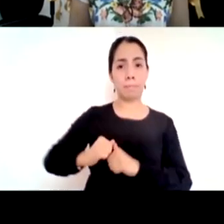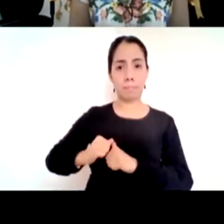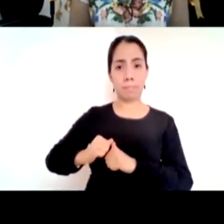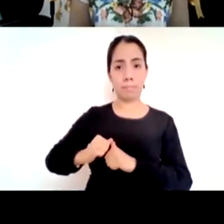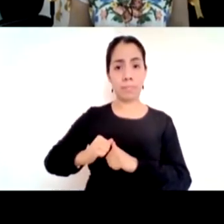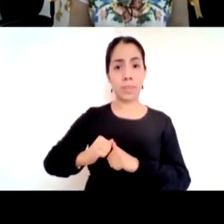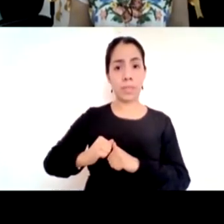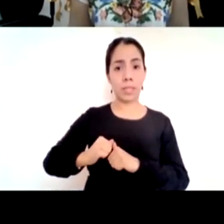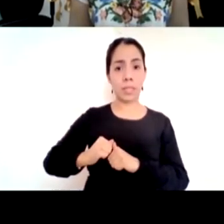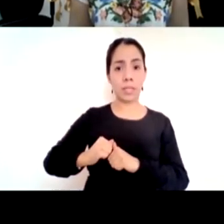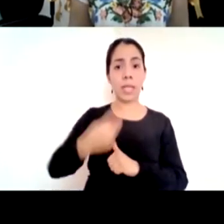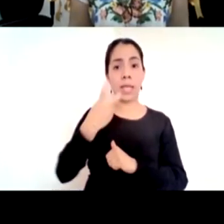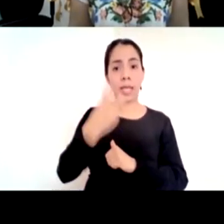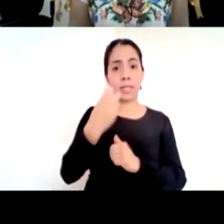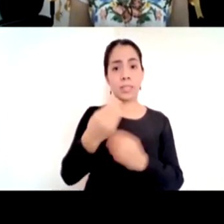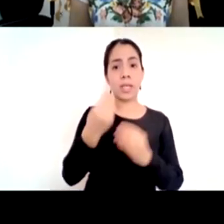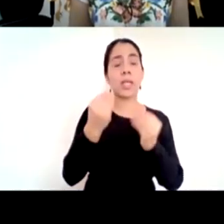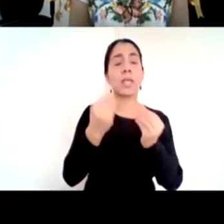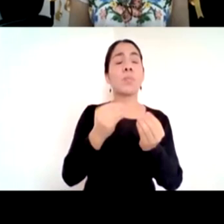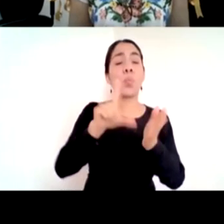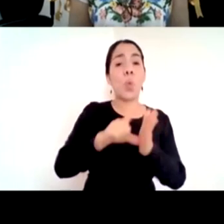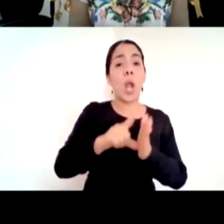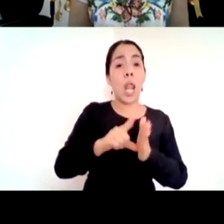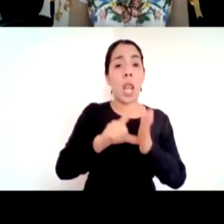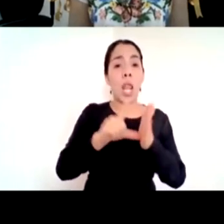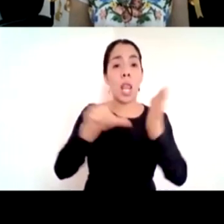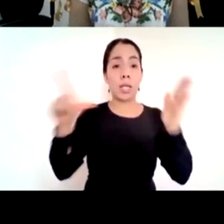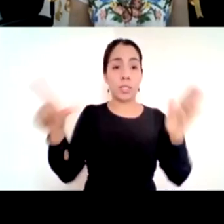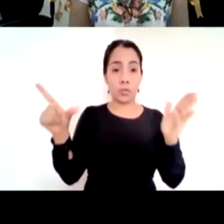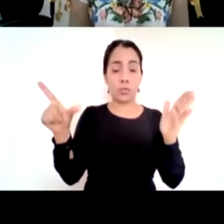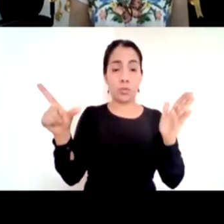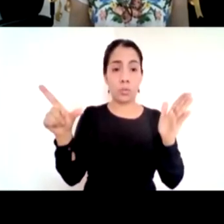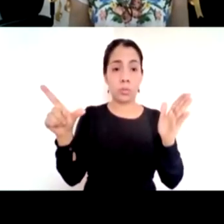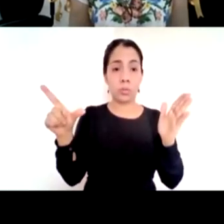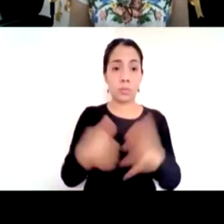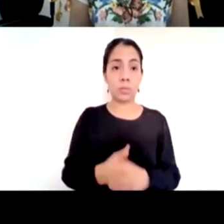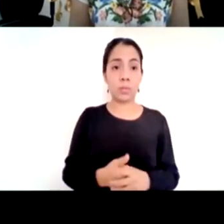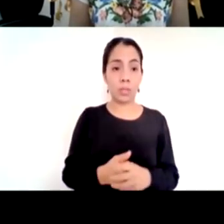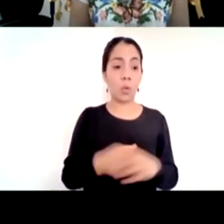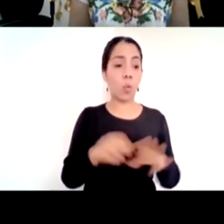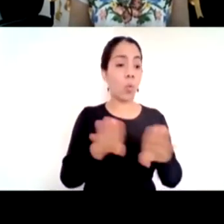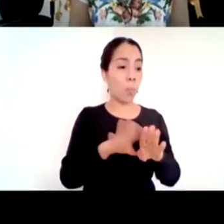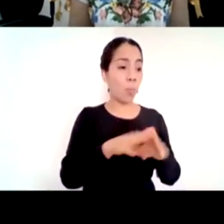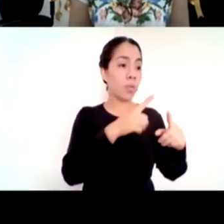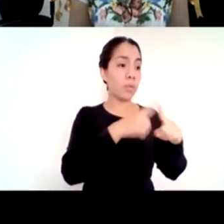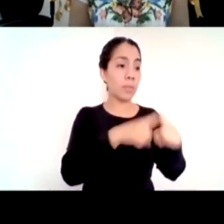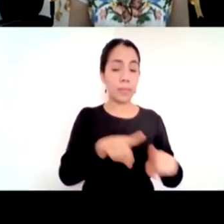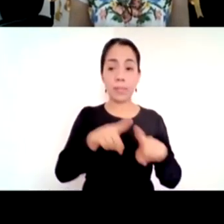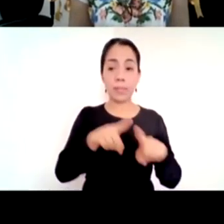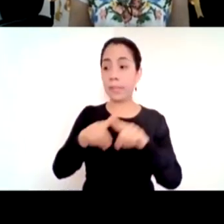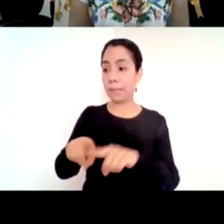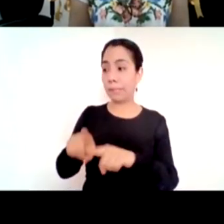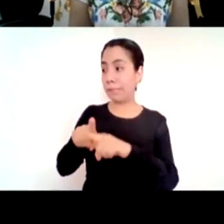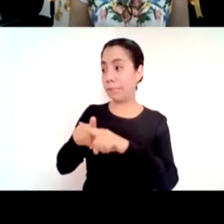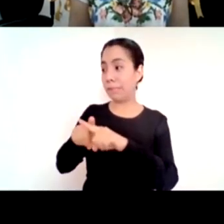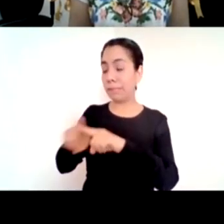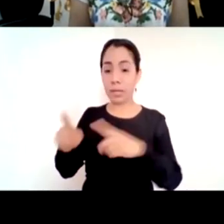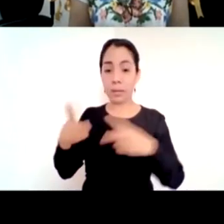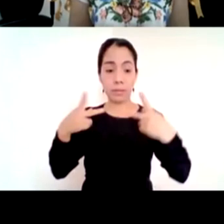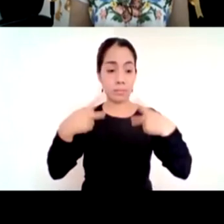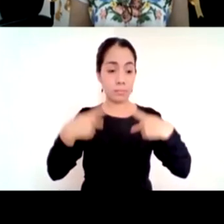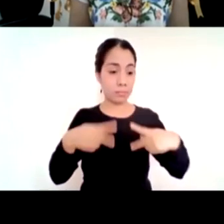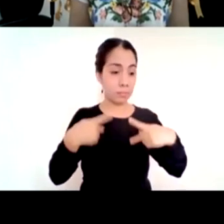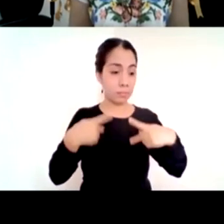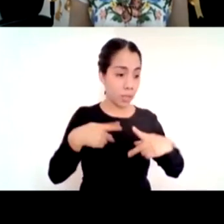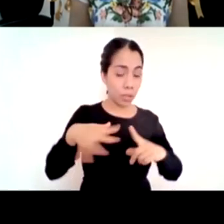lección que no debemos soltar y tomar en todo momento en cuenta las distintas condiciones de la persona para que